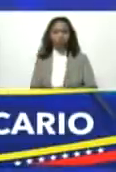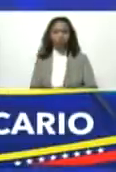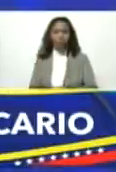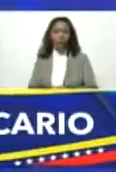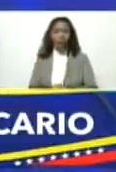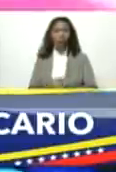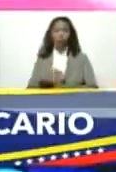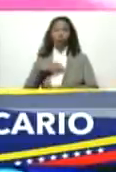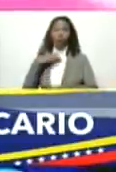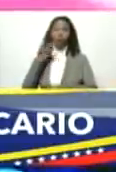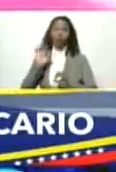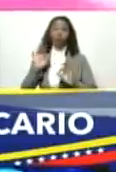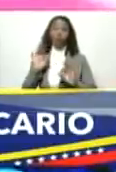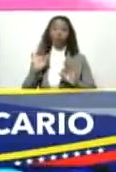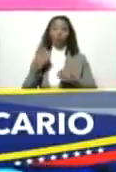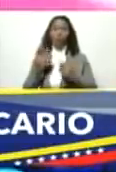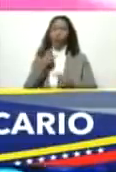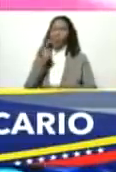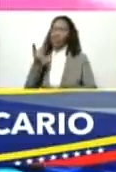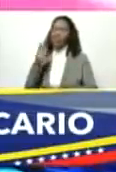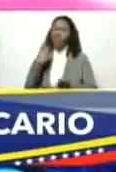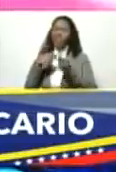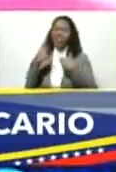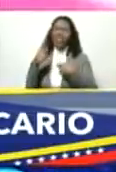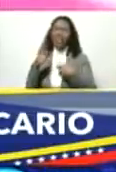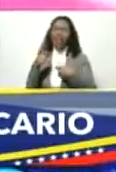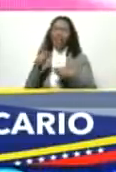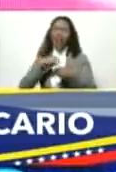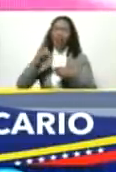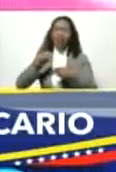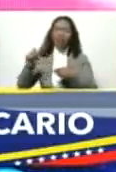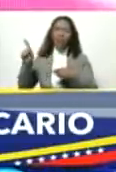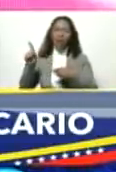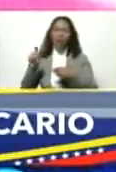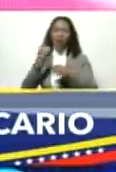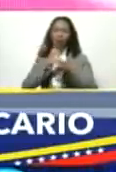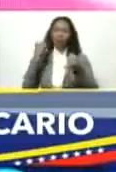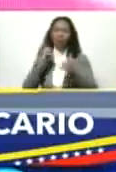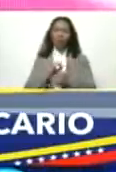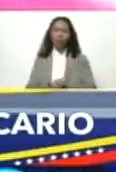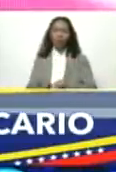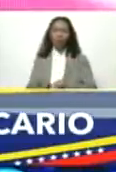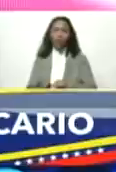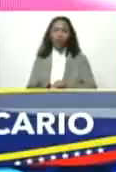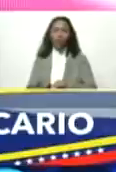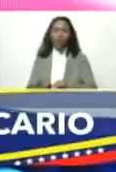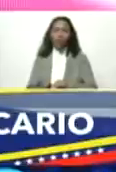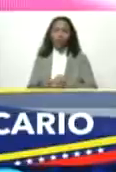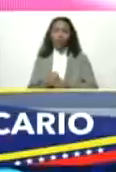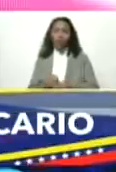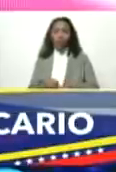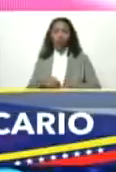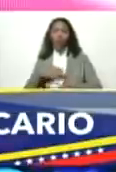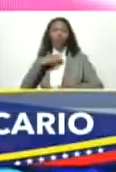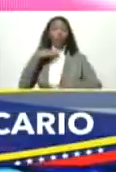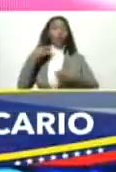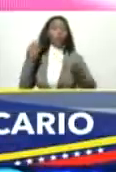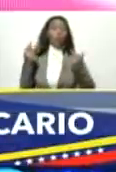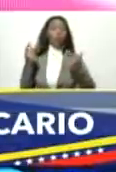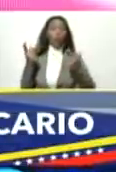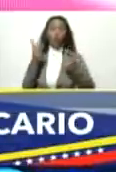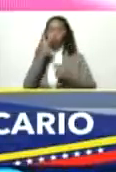sobra a nadie ¿verdad? ¿cómo es que decían cuando vendían lapicitos en las camioneticas? ni enriquece ni en pobreza